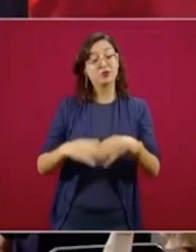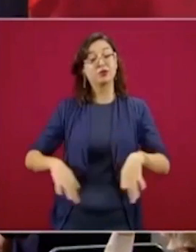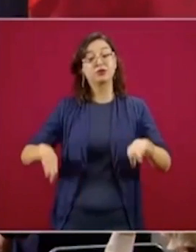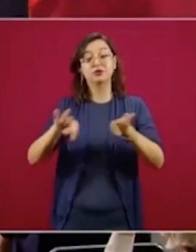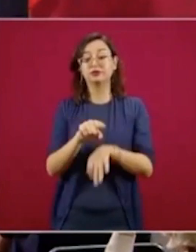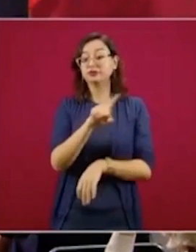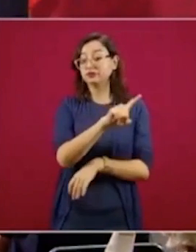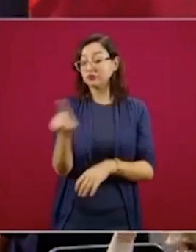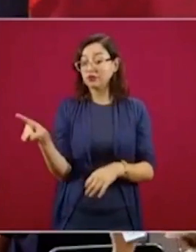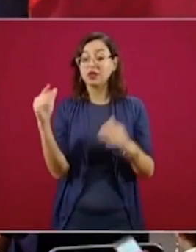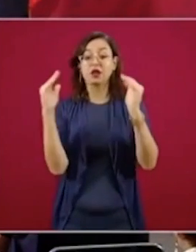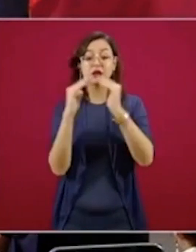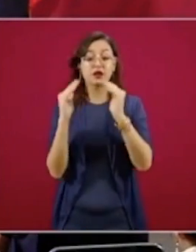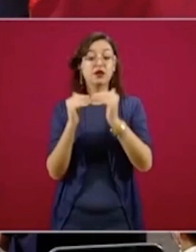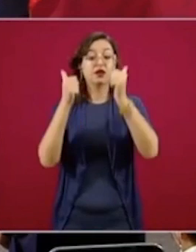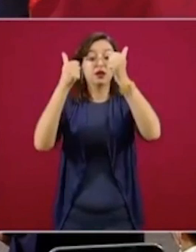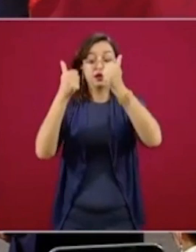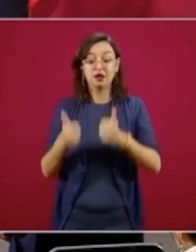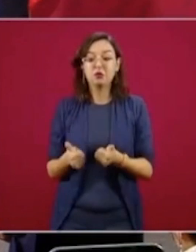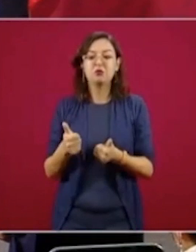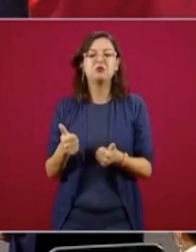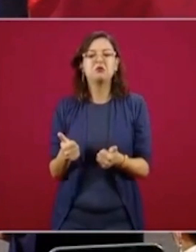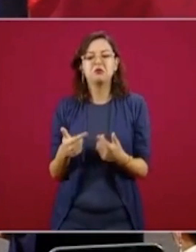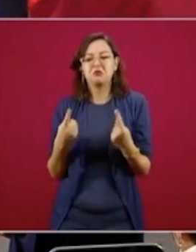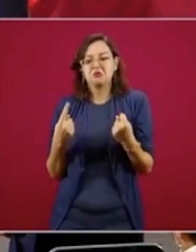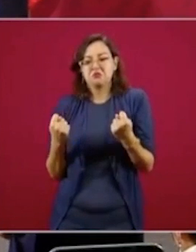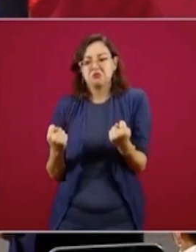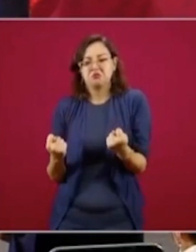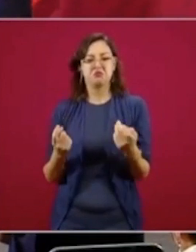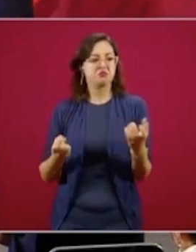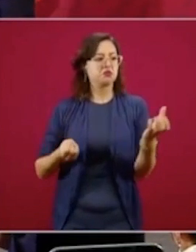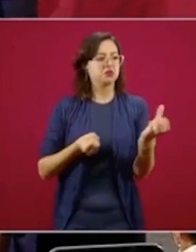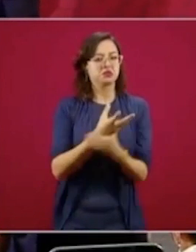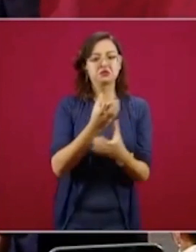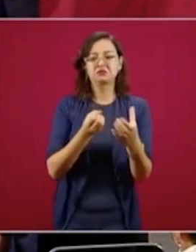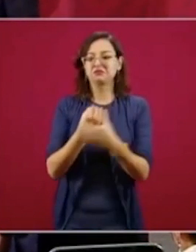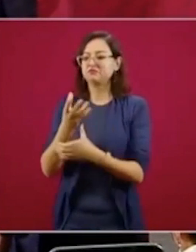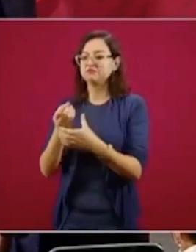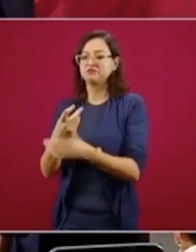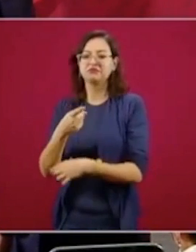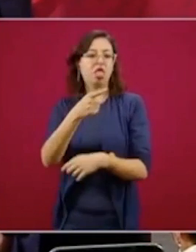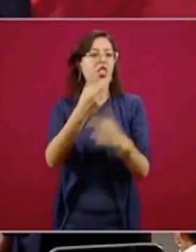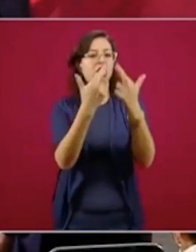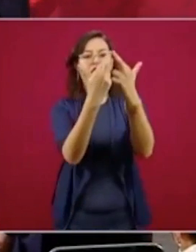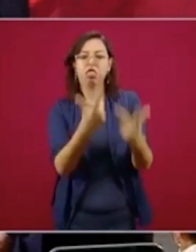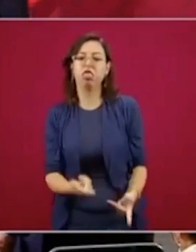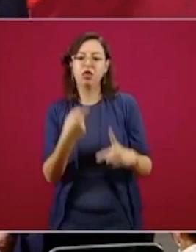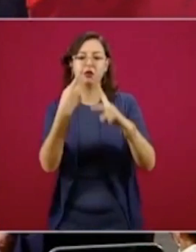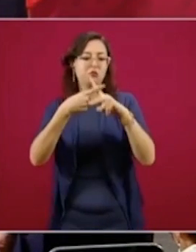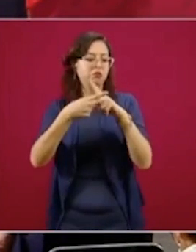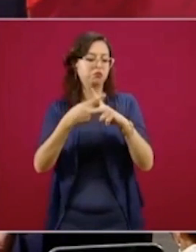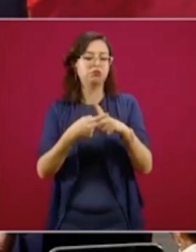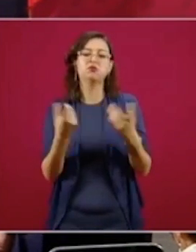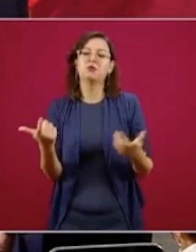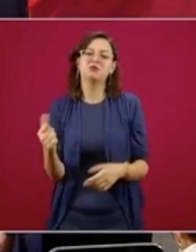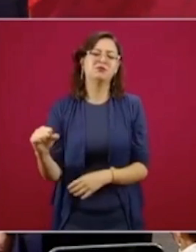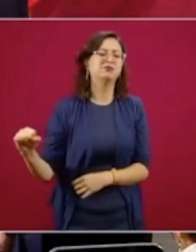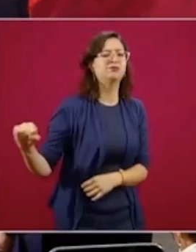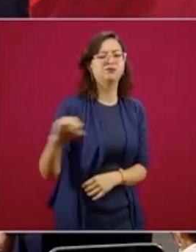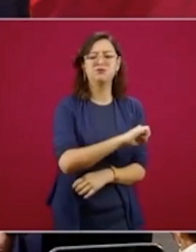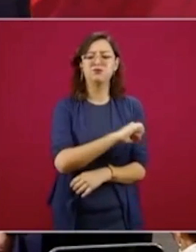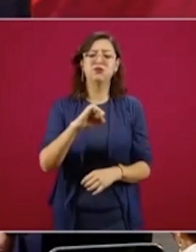Esto es importantísimo, porque si empezamos a salir de casa esta predicción no se va a cumplir y en cambio vamos a tener un